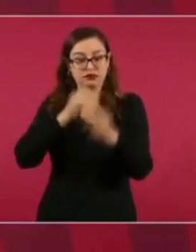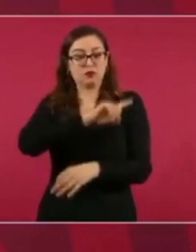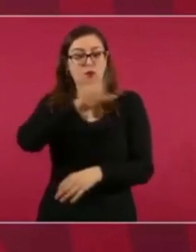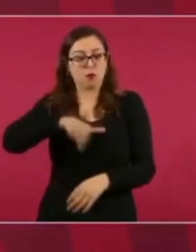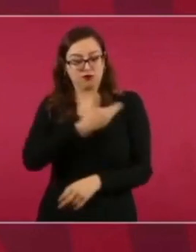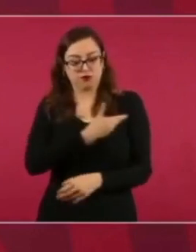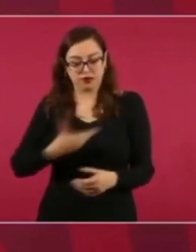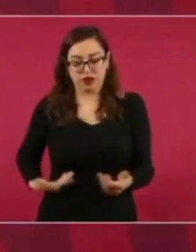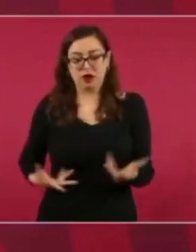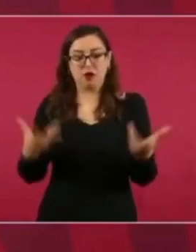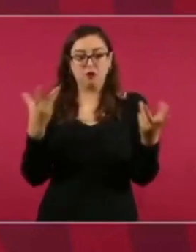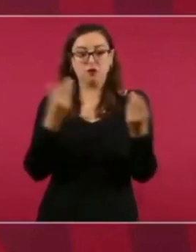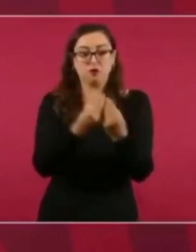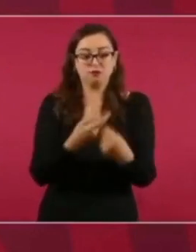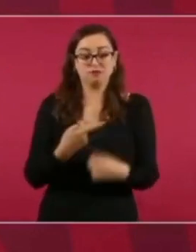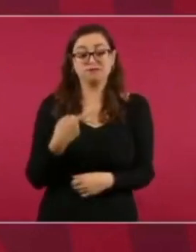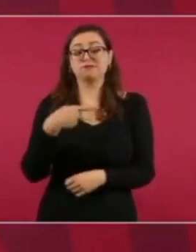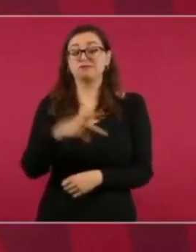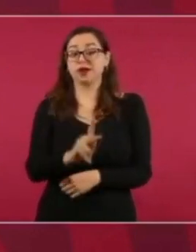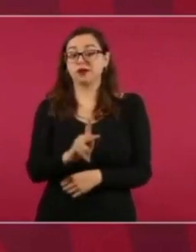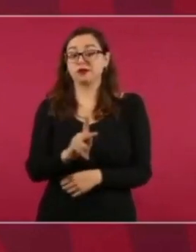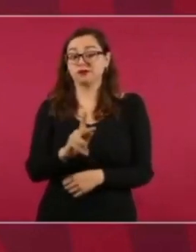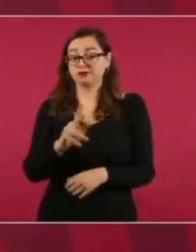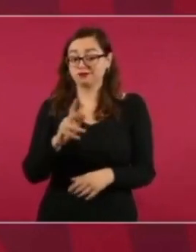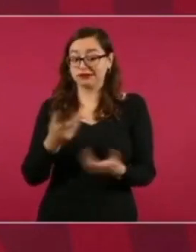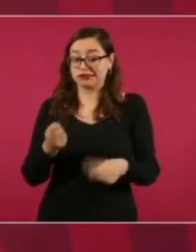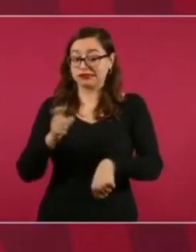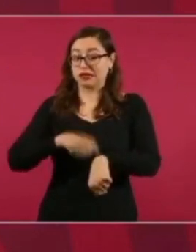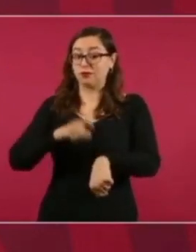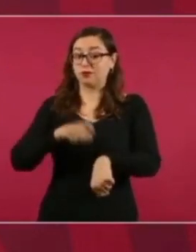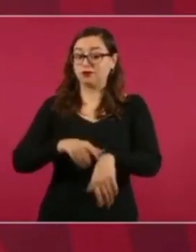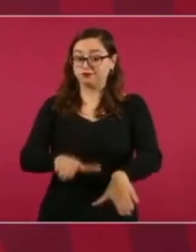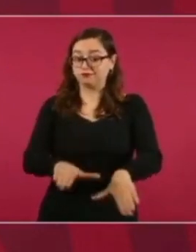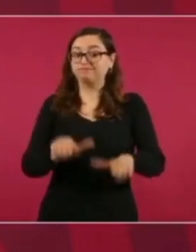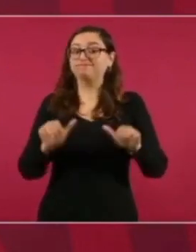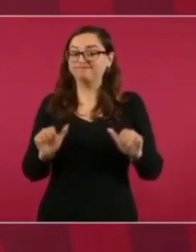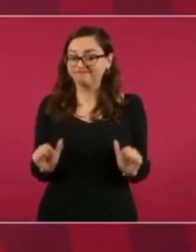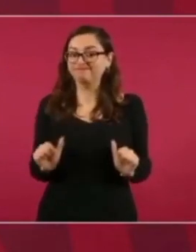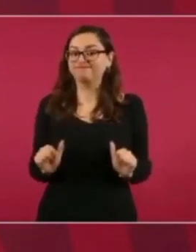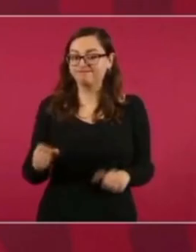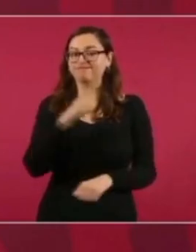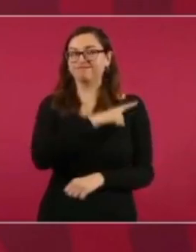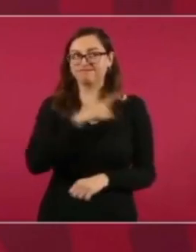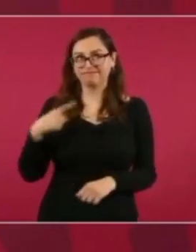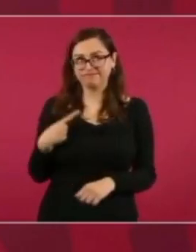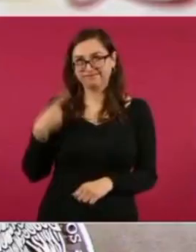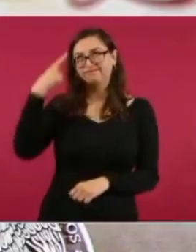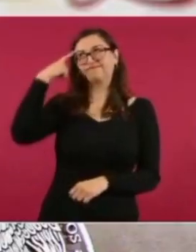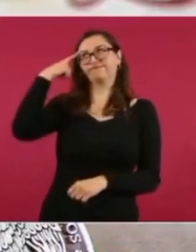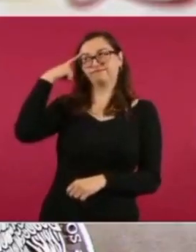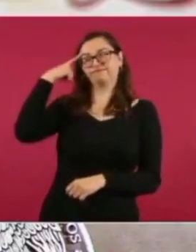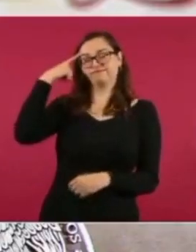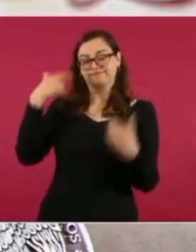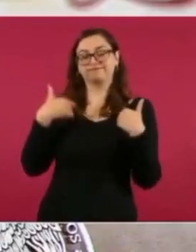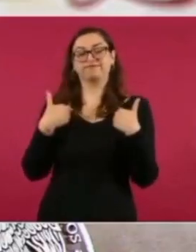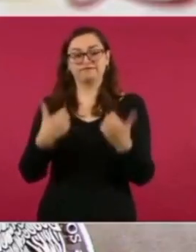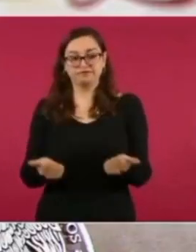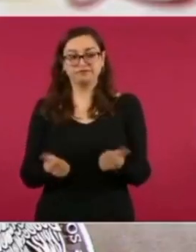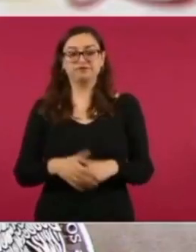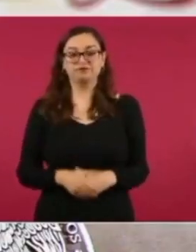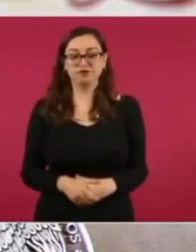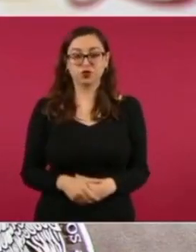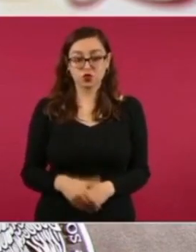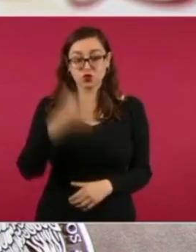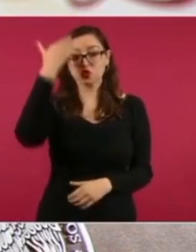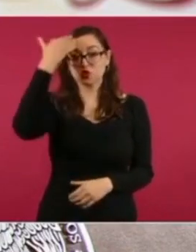uno debe saber, como en el juego, cuándo retirarse. Estoy segura que no hay posición menos importante que otra, pues hasta en el